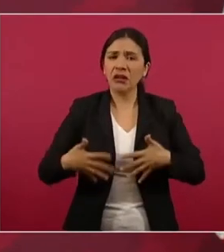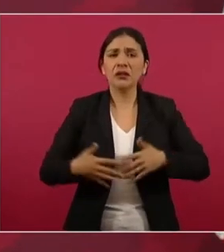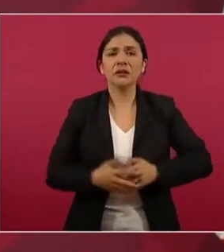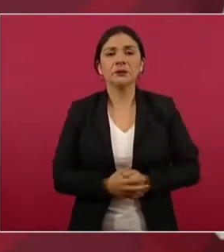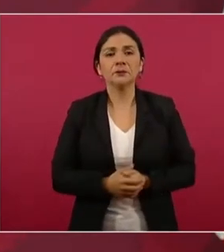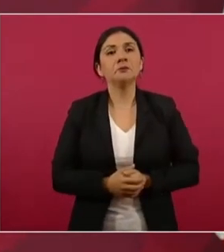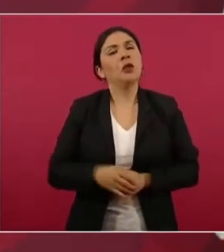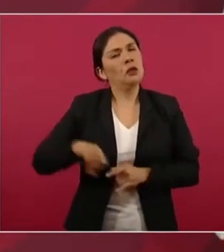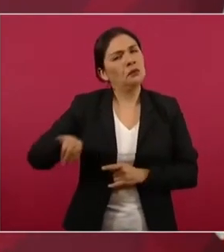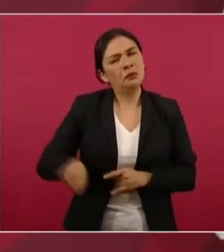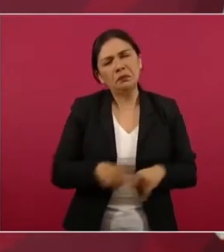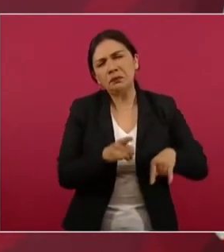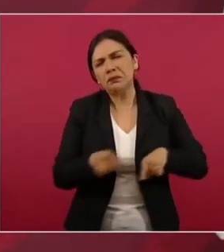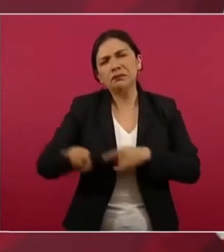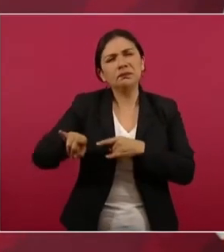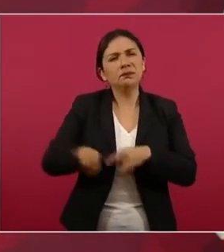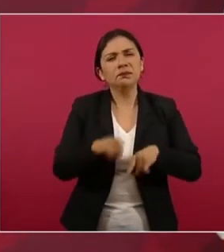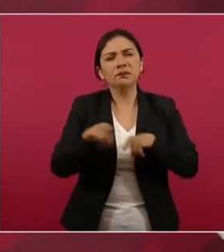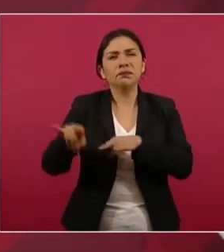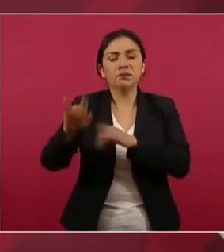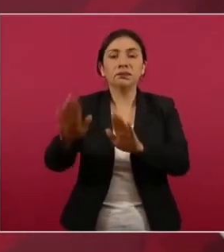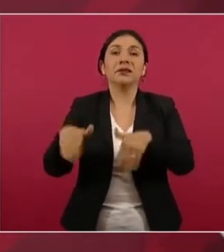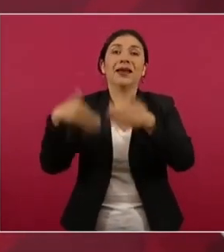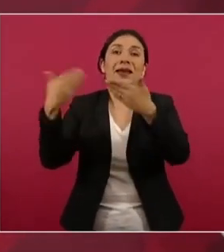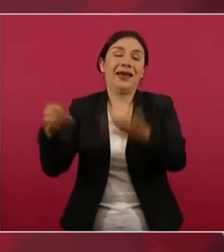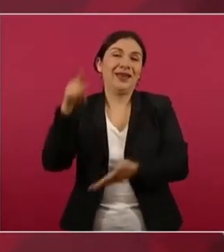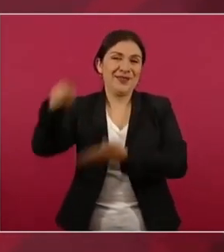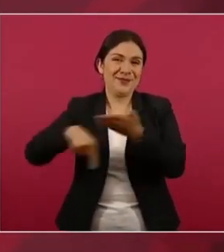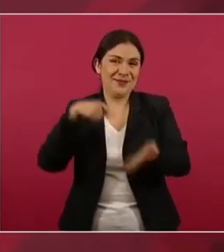y ahí va al acto.